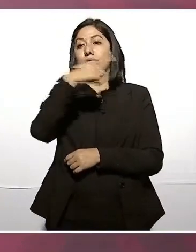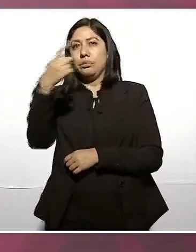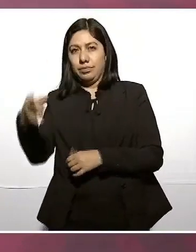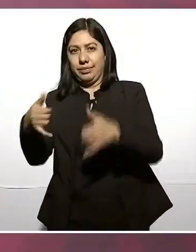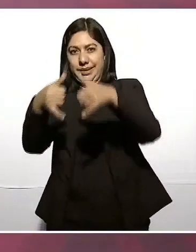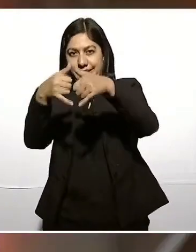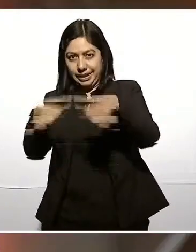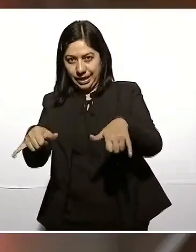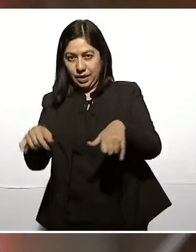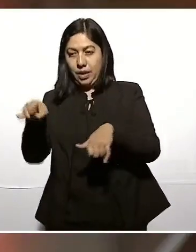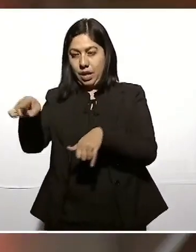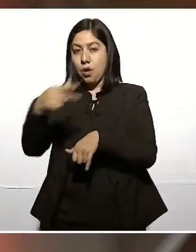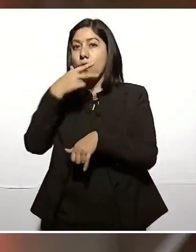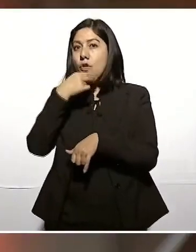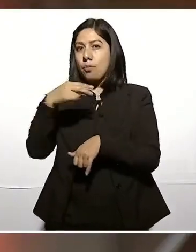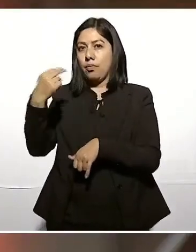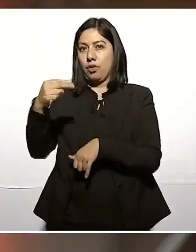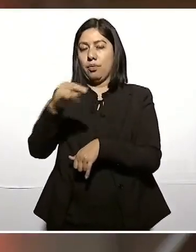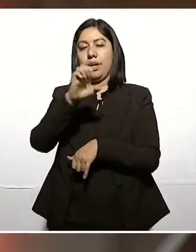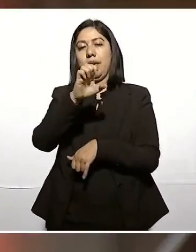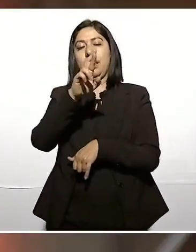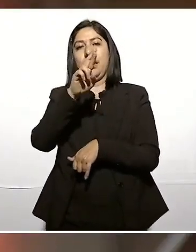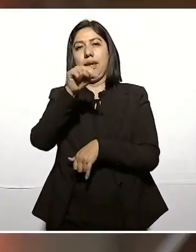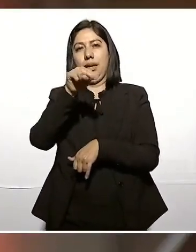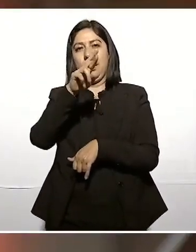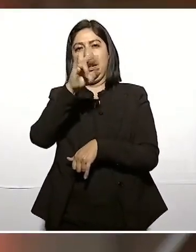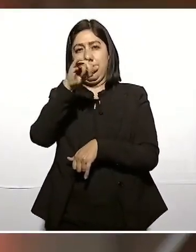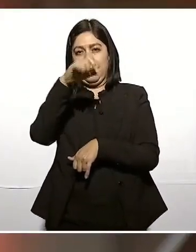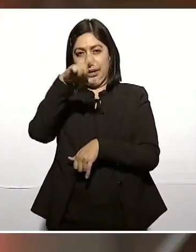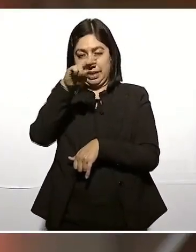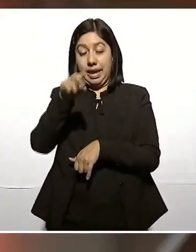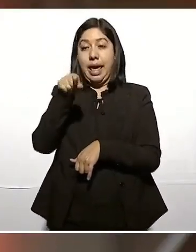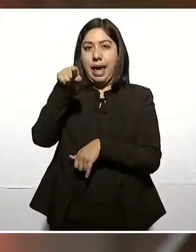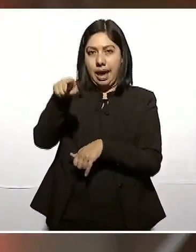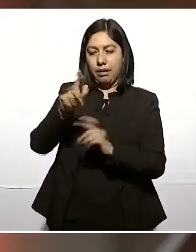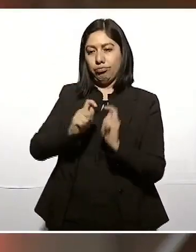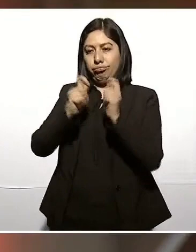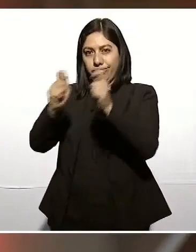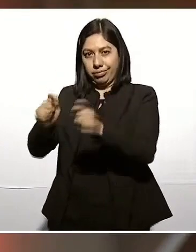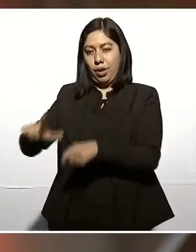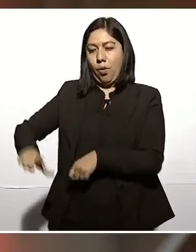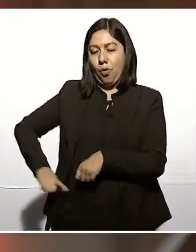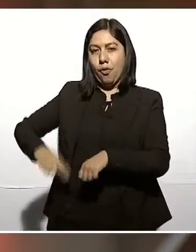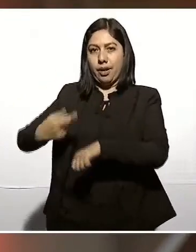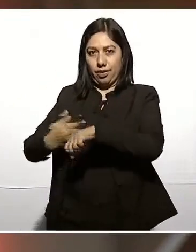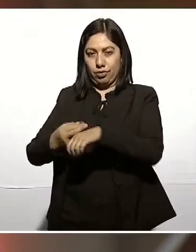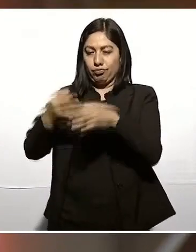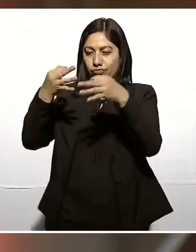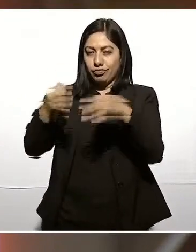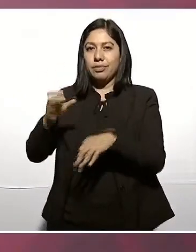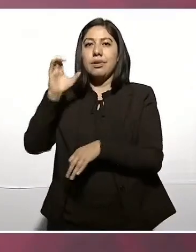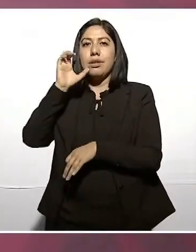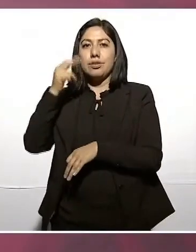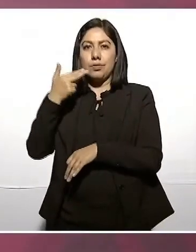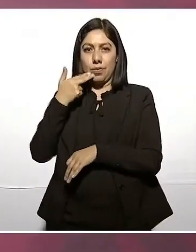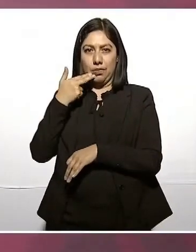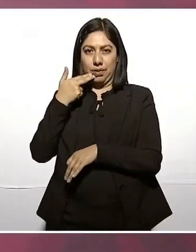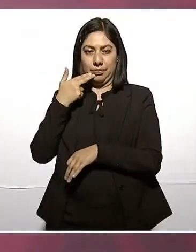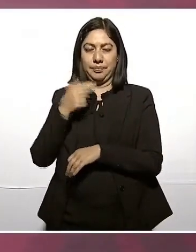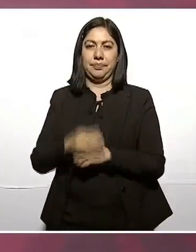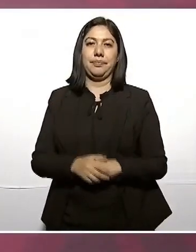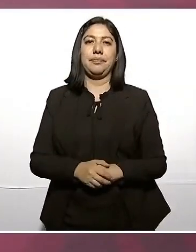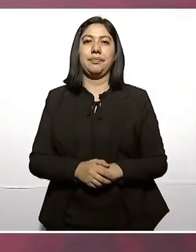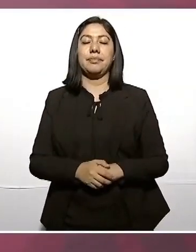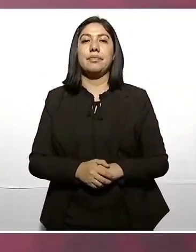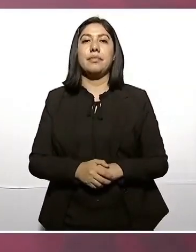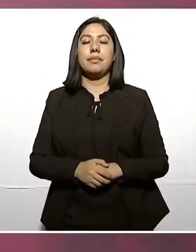Enrique Cril, era el gobernador de Chihuahua. Entonces,